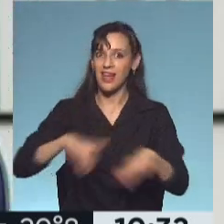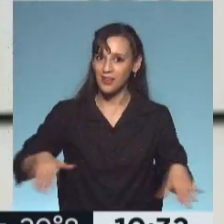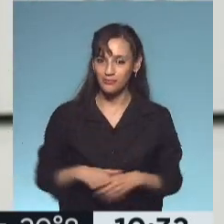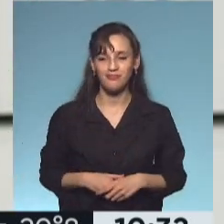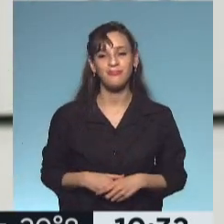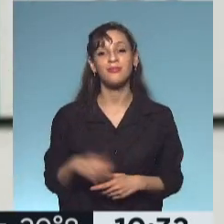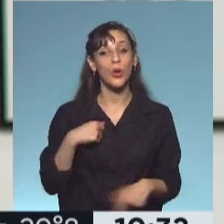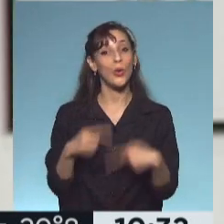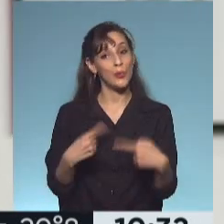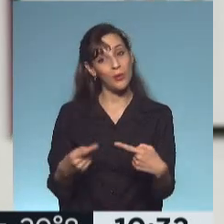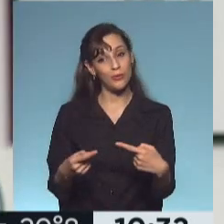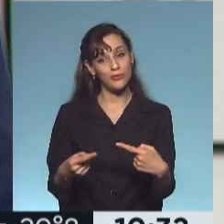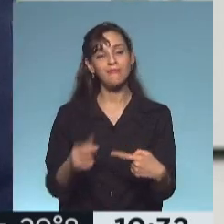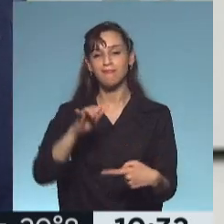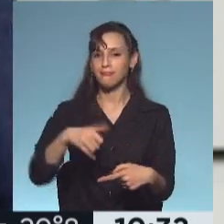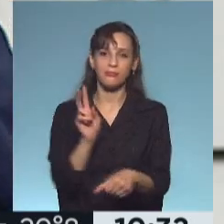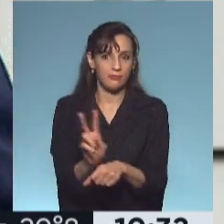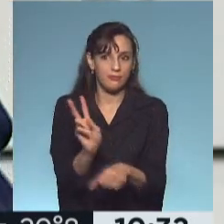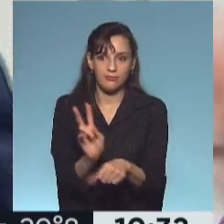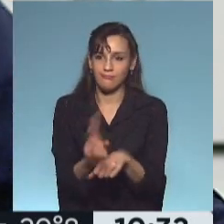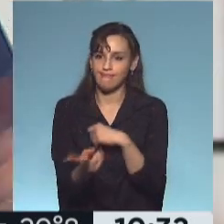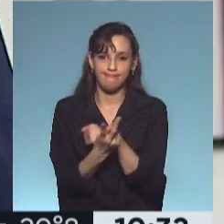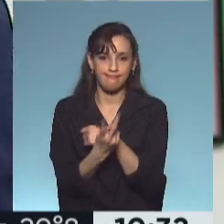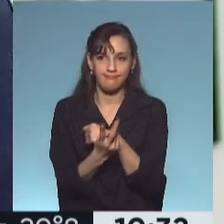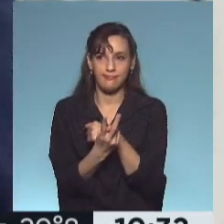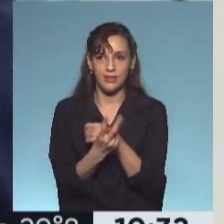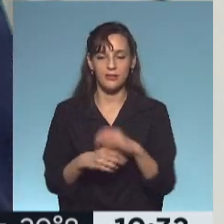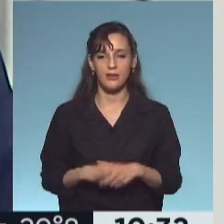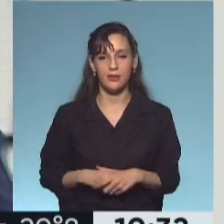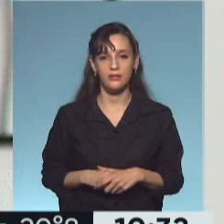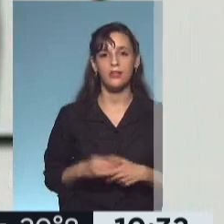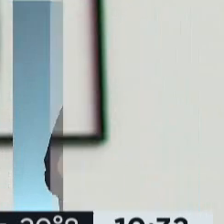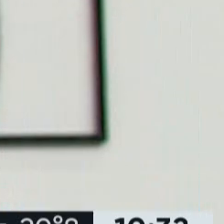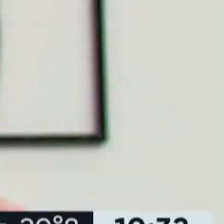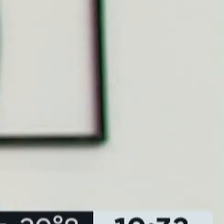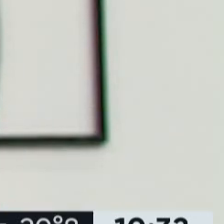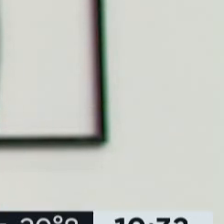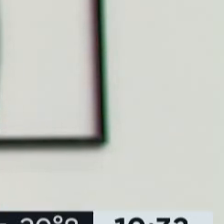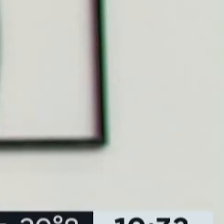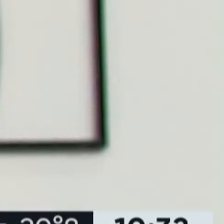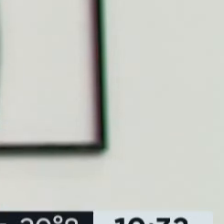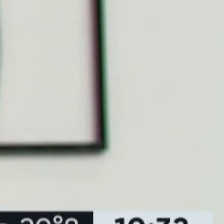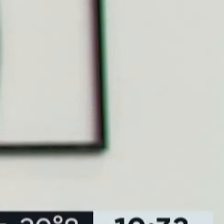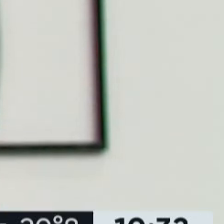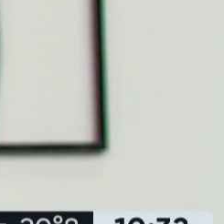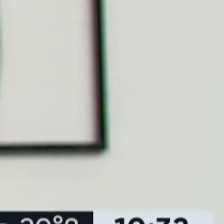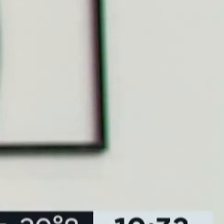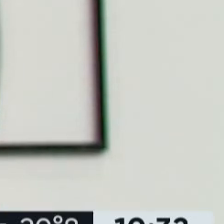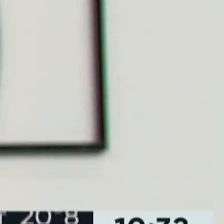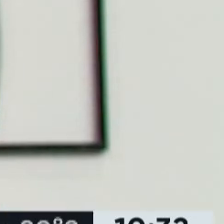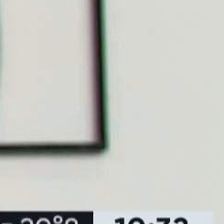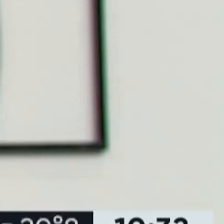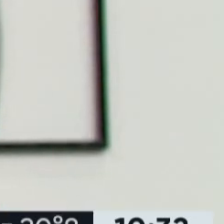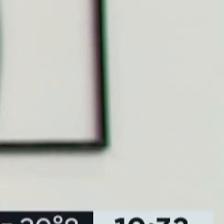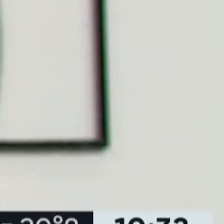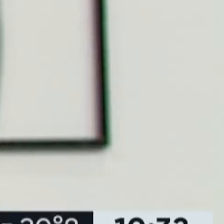Y seguimos, seguimos, seguimos cuidándonos, seguimos nosotros aquí delante y detrás de cámaras, estamos todos protegidos con los barbijos, es una muy buena manera de demostrarle